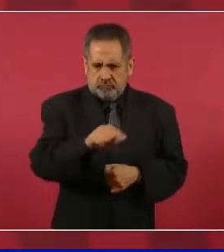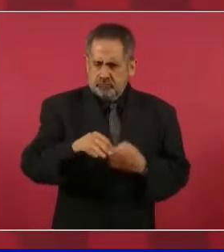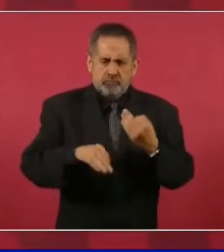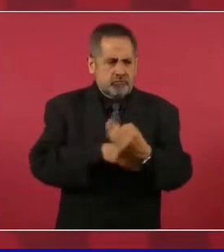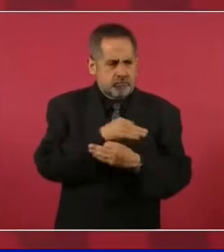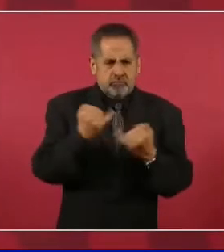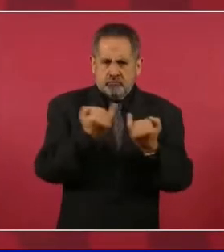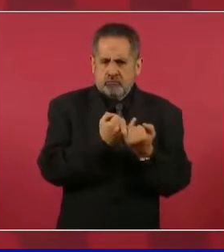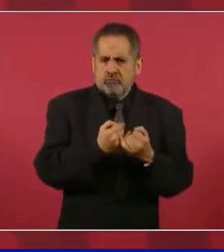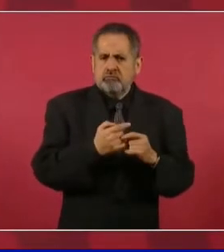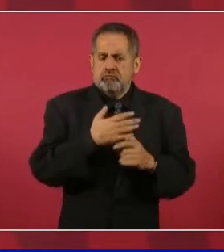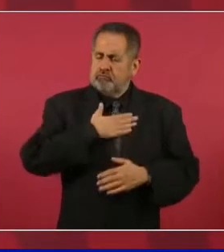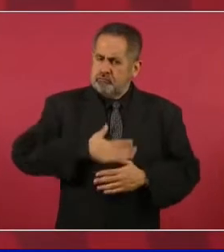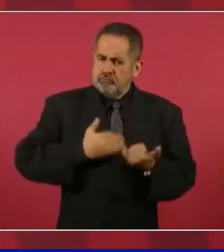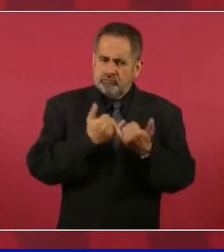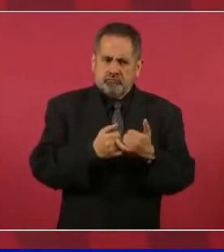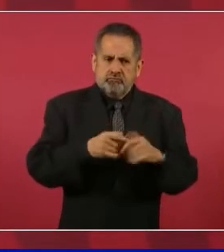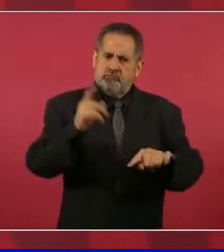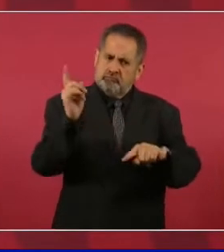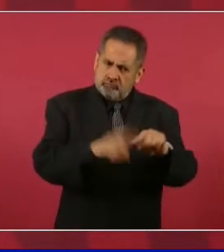imparcialidad.